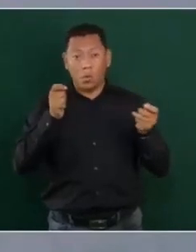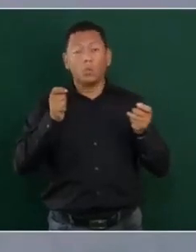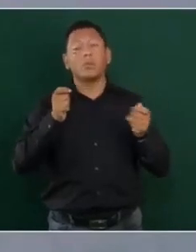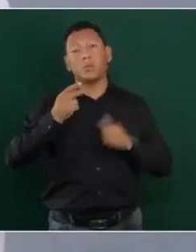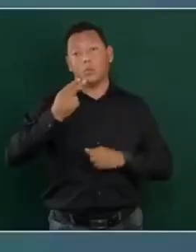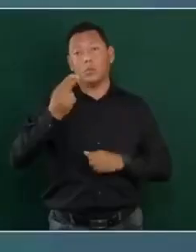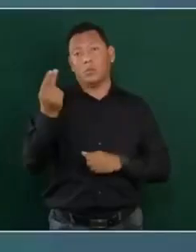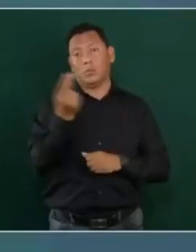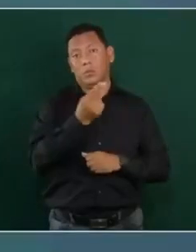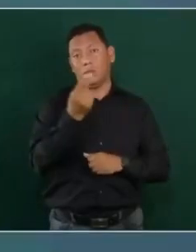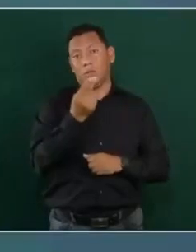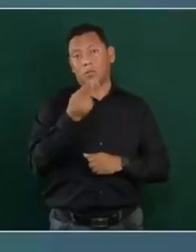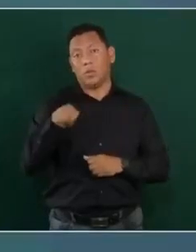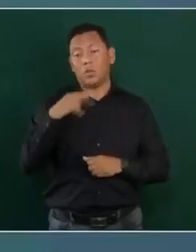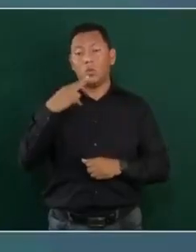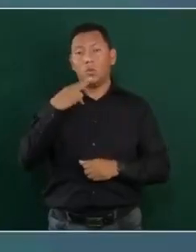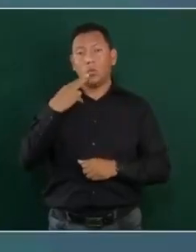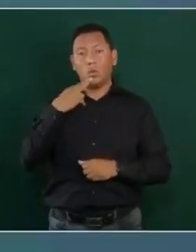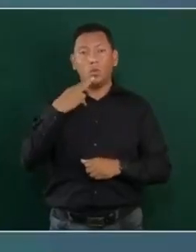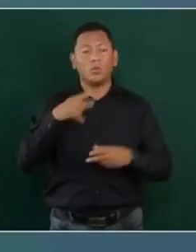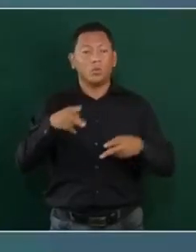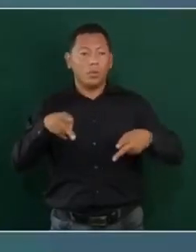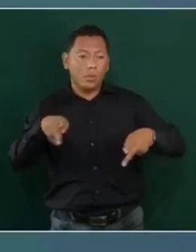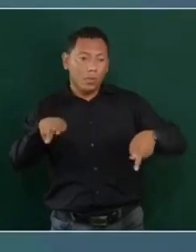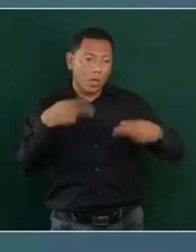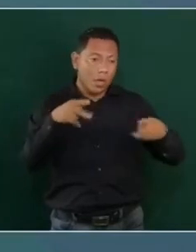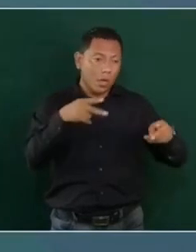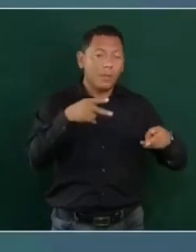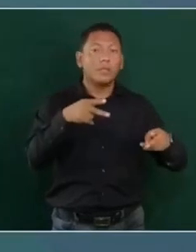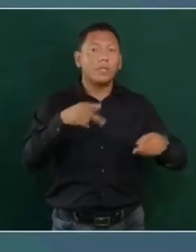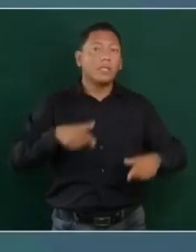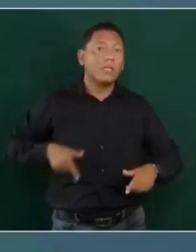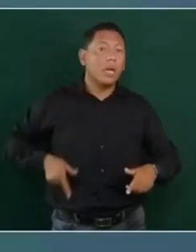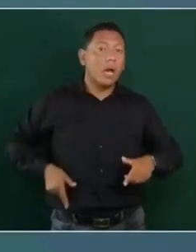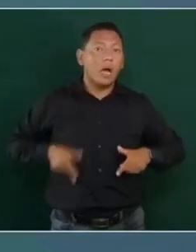manejo, la venta de las armas.